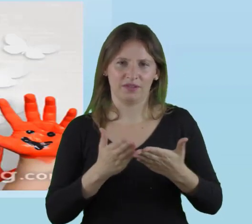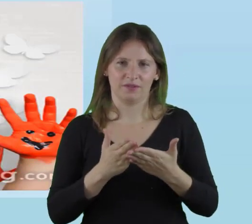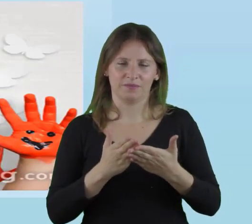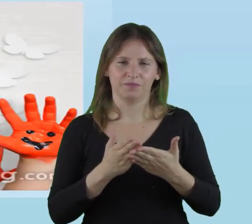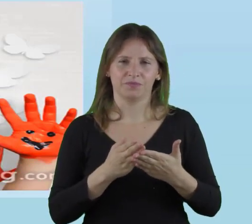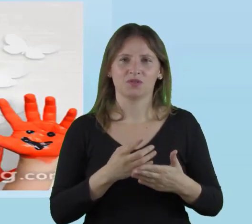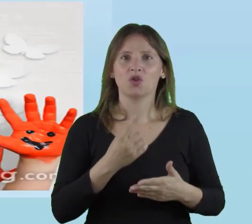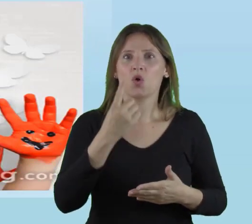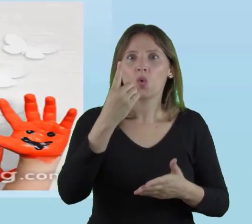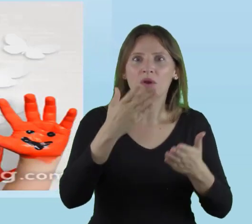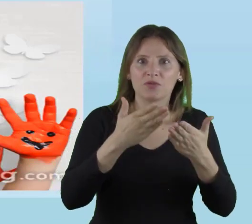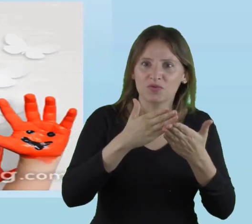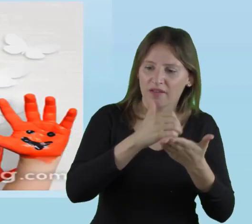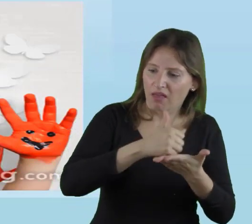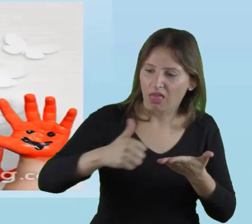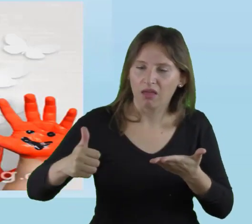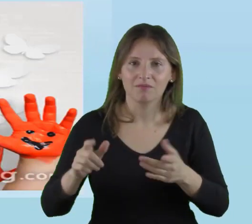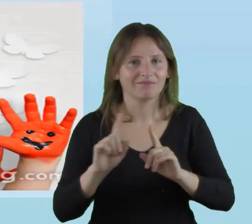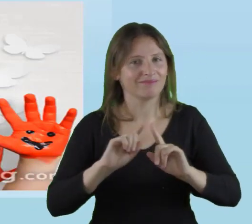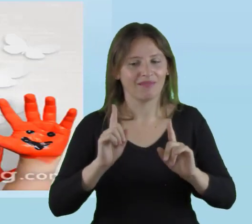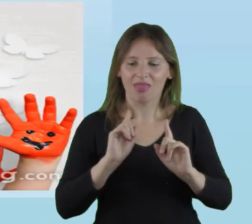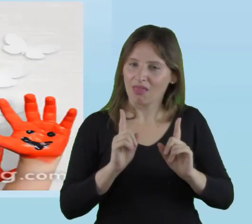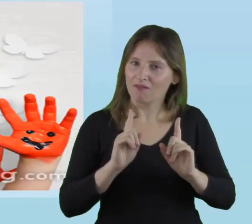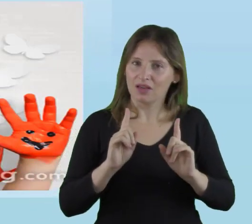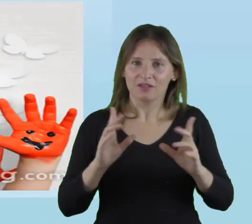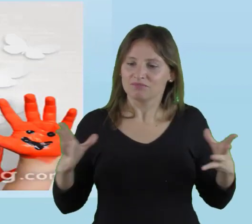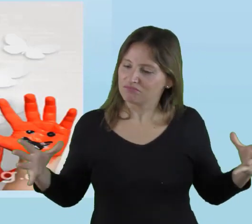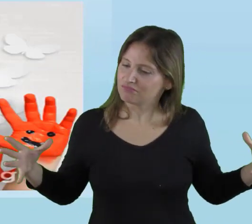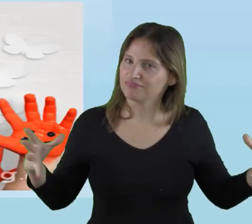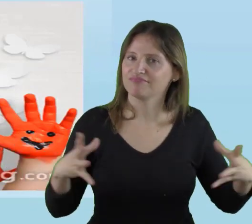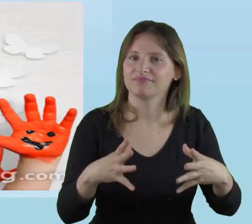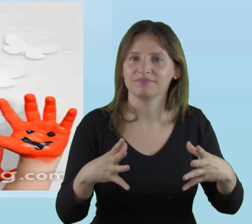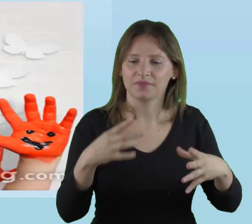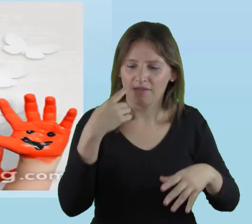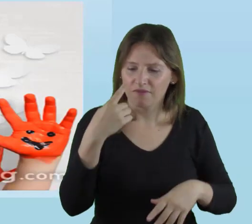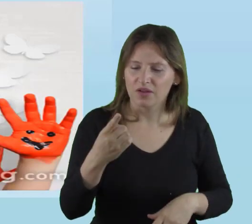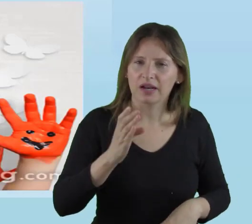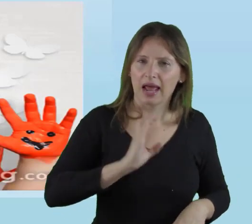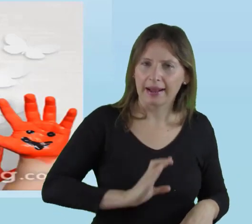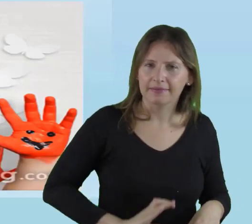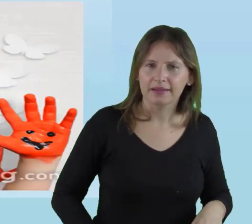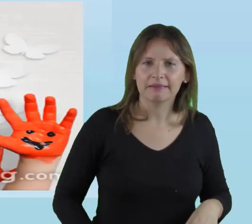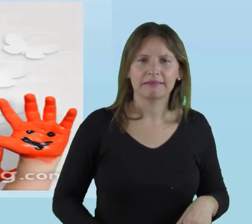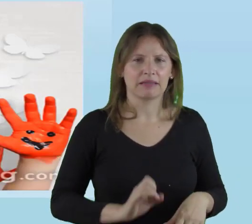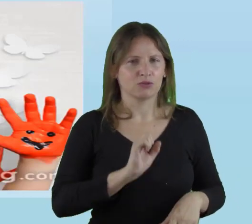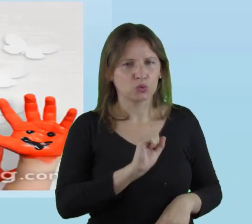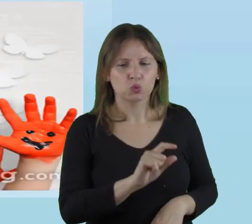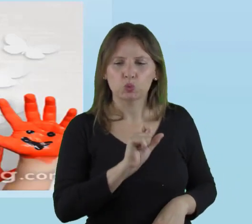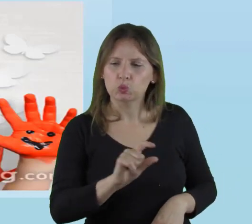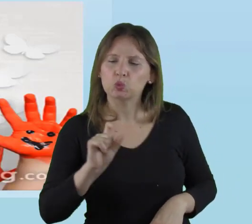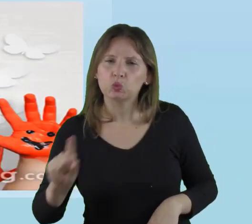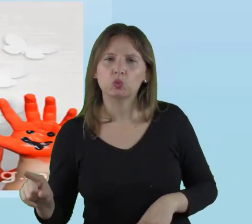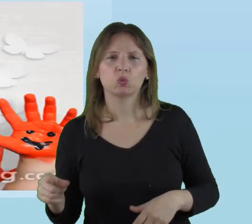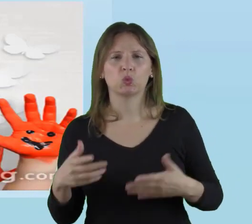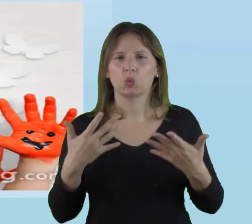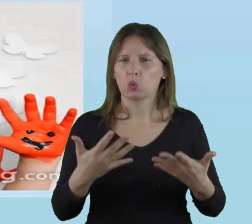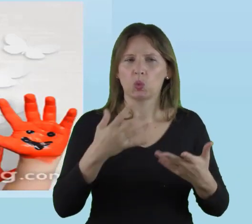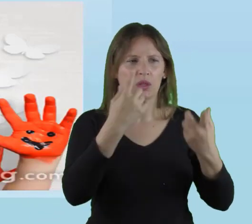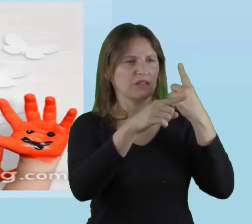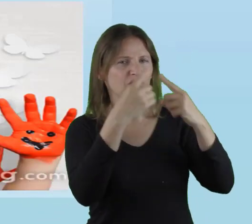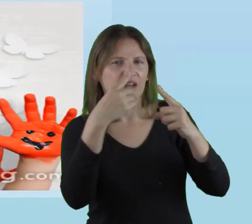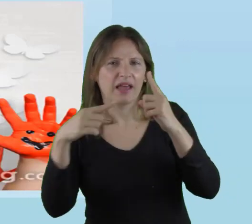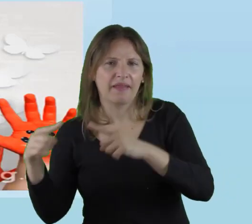Ningún estudiante se puede quedar fuera. Debo tener en cuenta sus características propias, sus